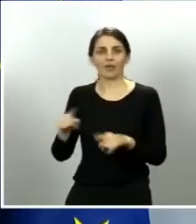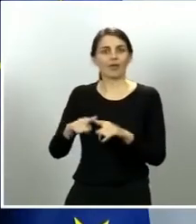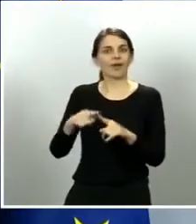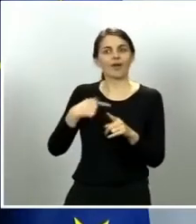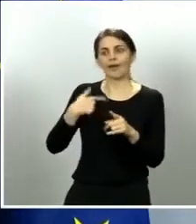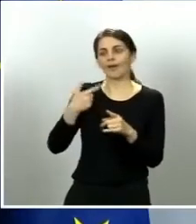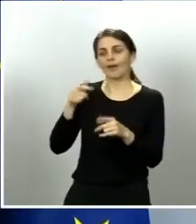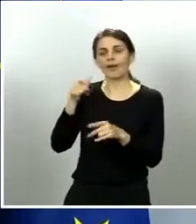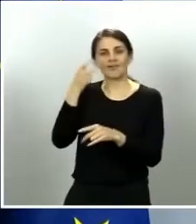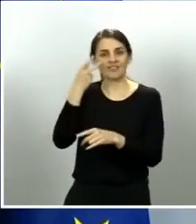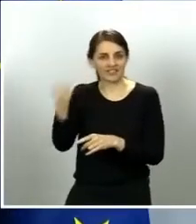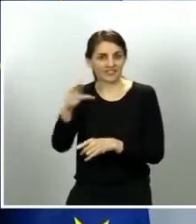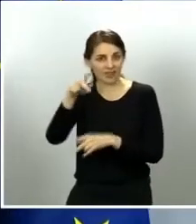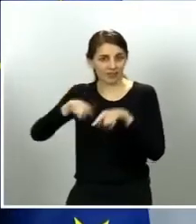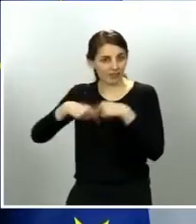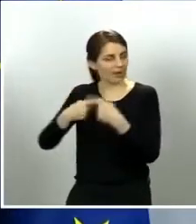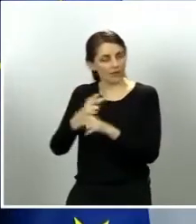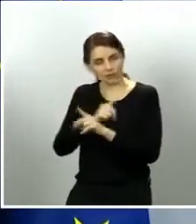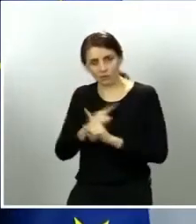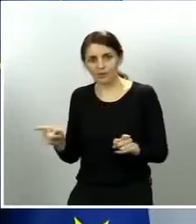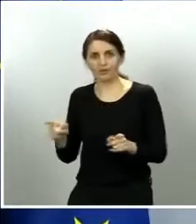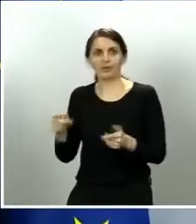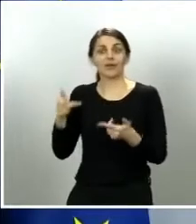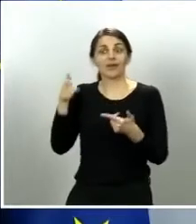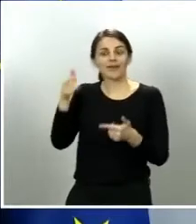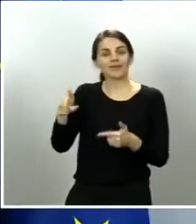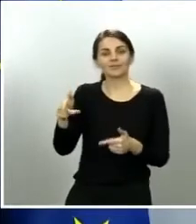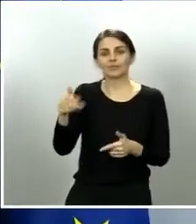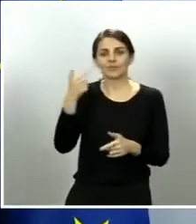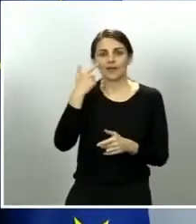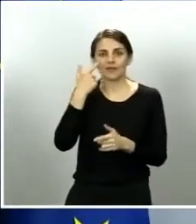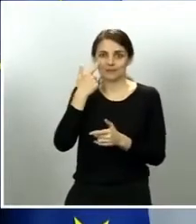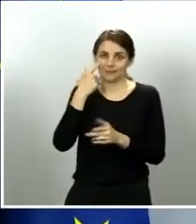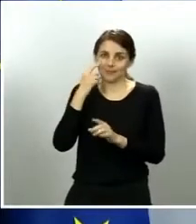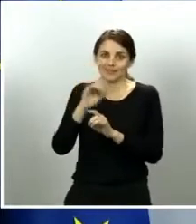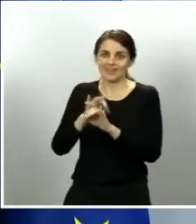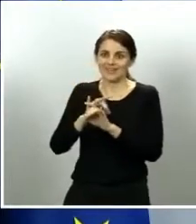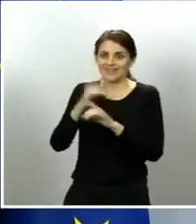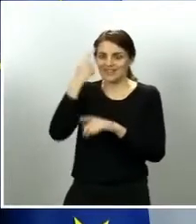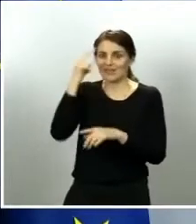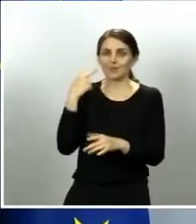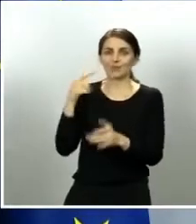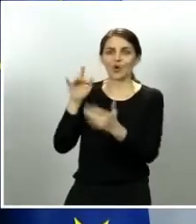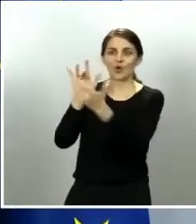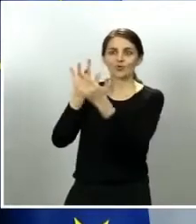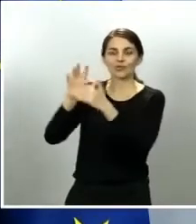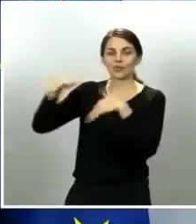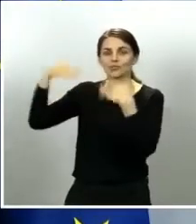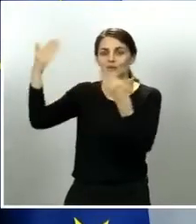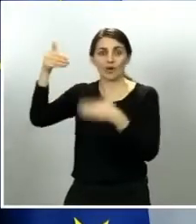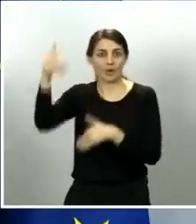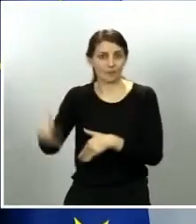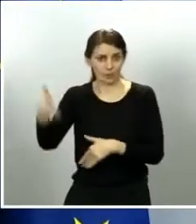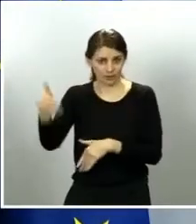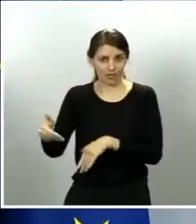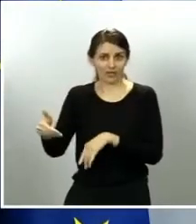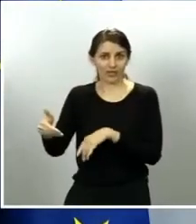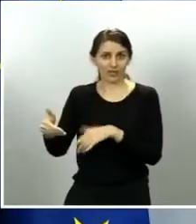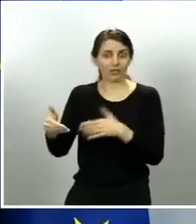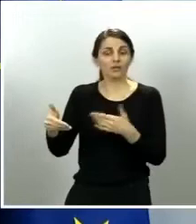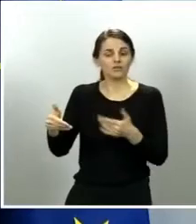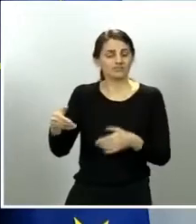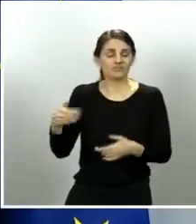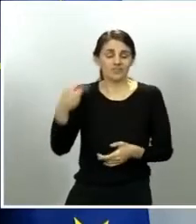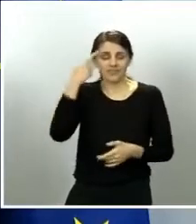los internos porque es un único punto de relación con el exterior. Bueno, pues a pesar de la dureza de esas decisiones sobre todo